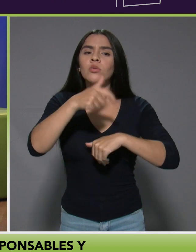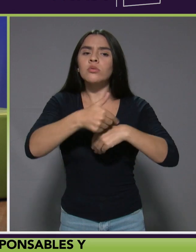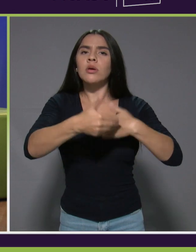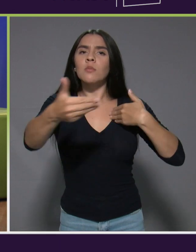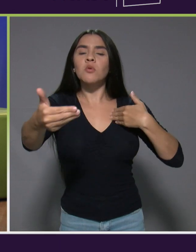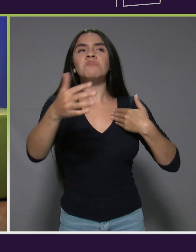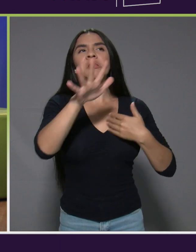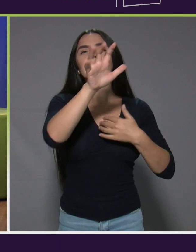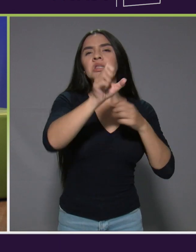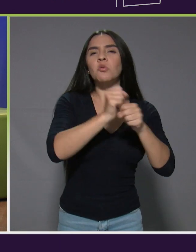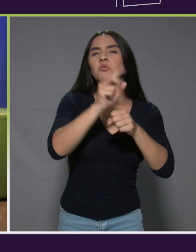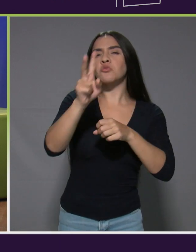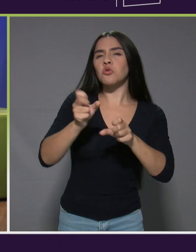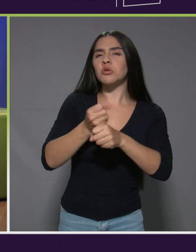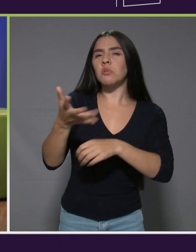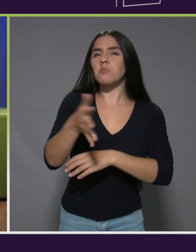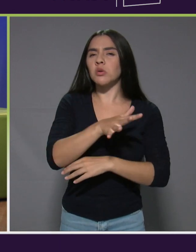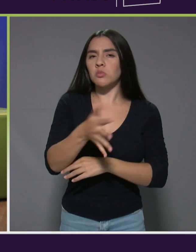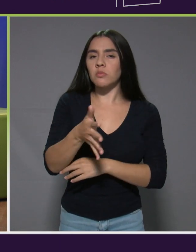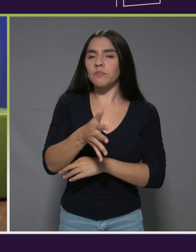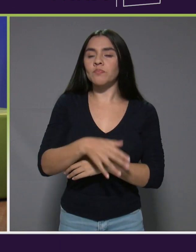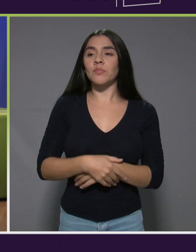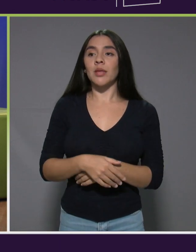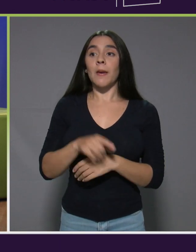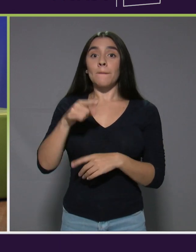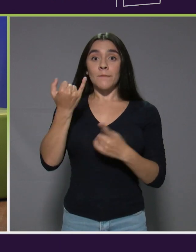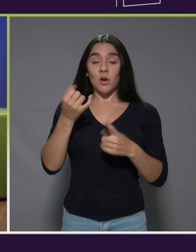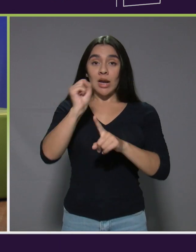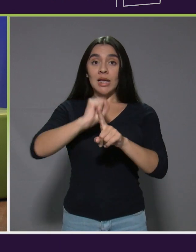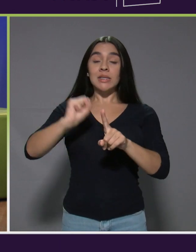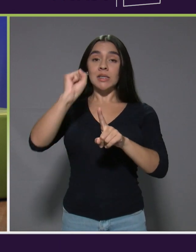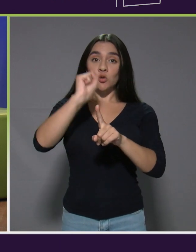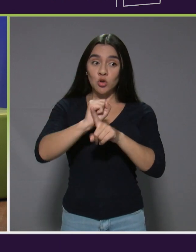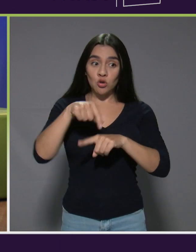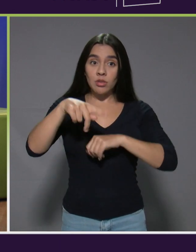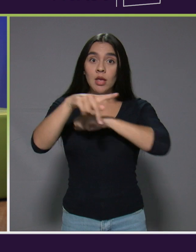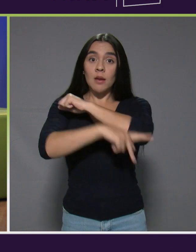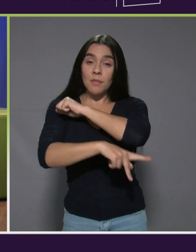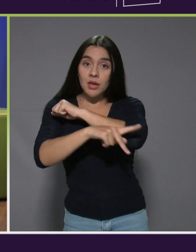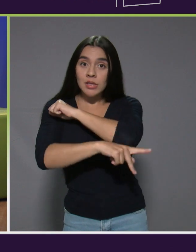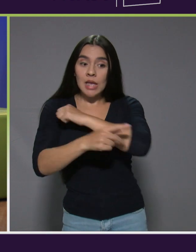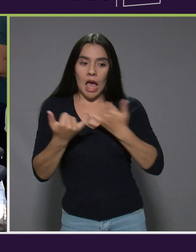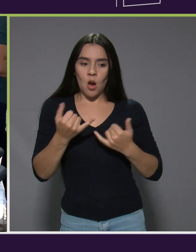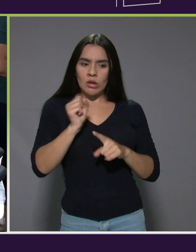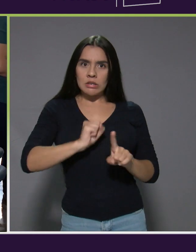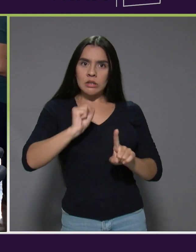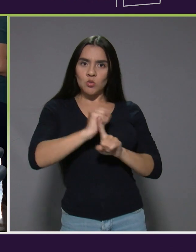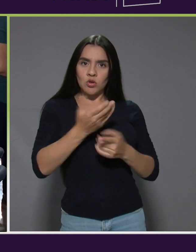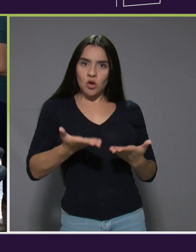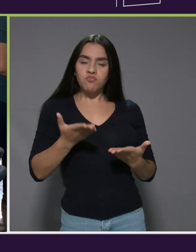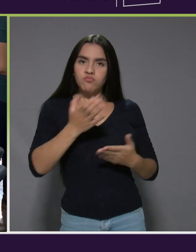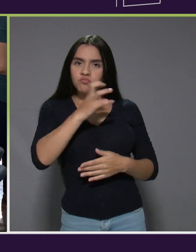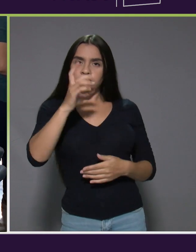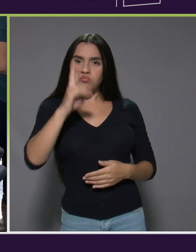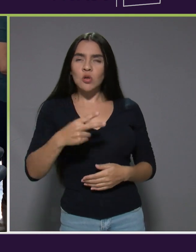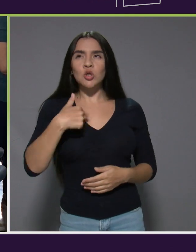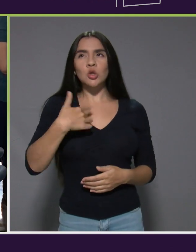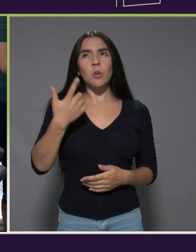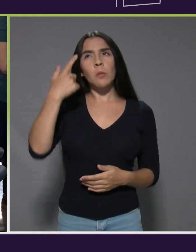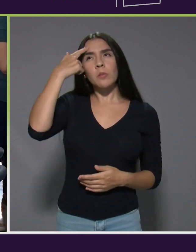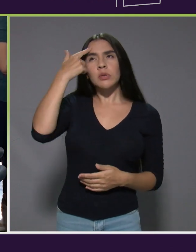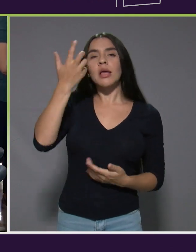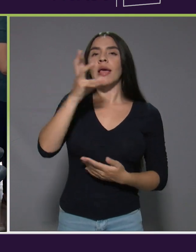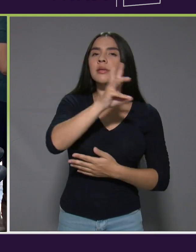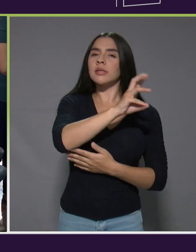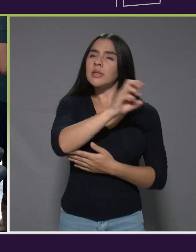Debido a que en esta situación del país, esta envergadura, en la situación que estamos, yo estimo que cada seis